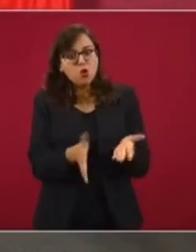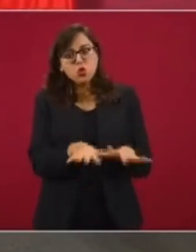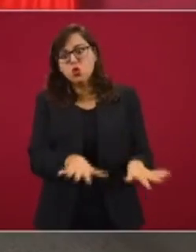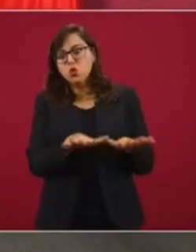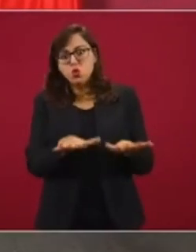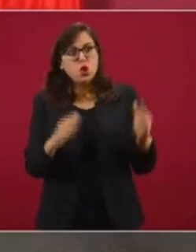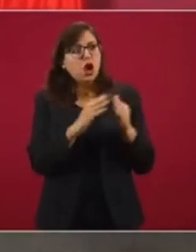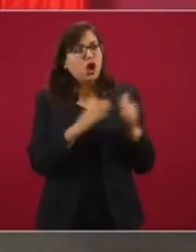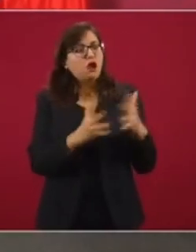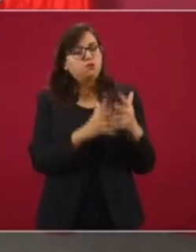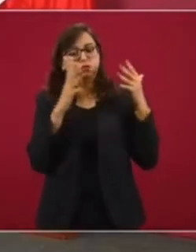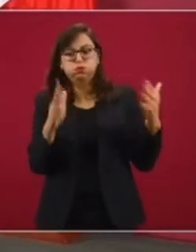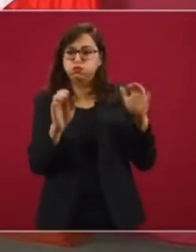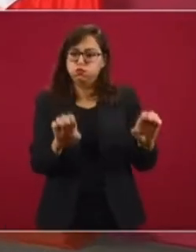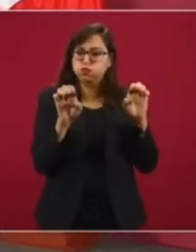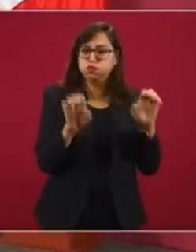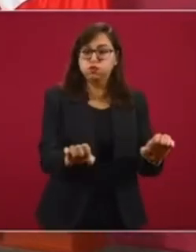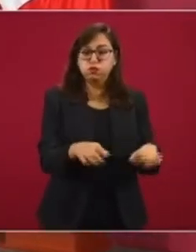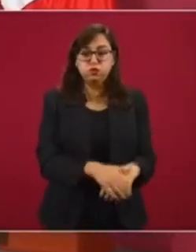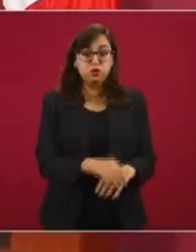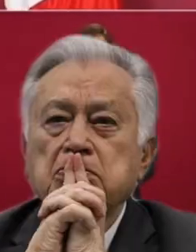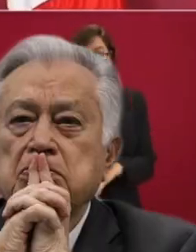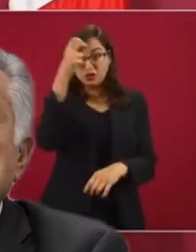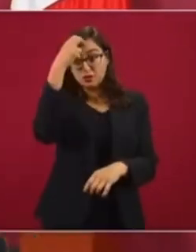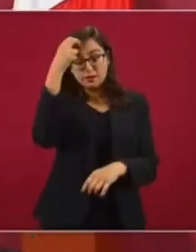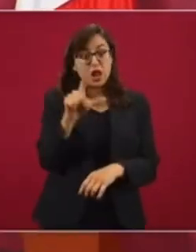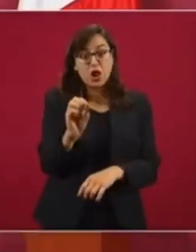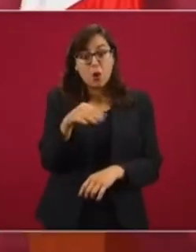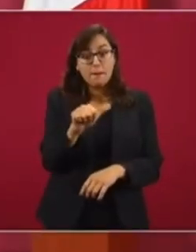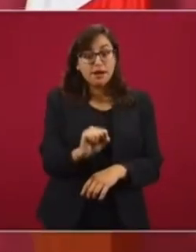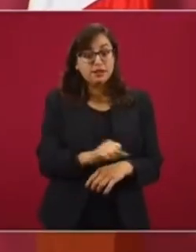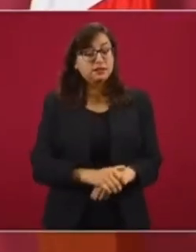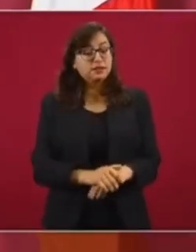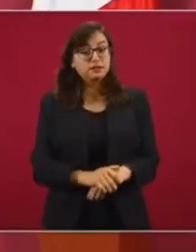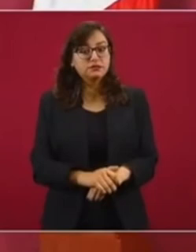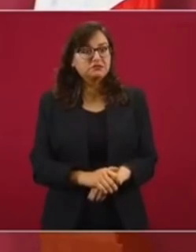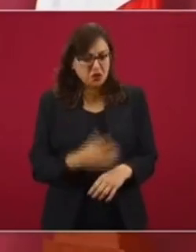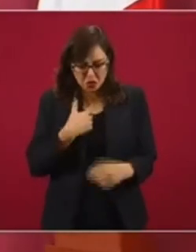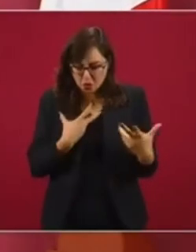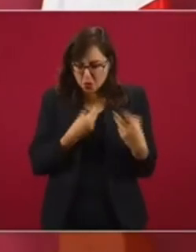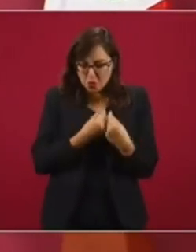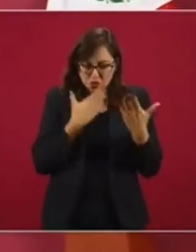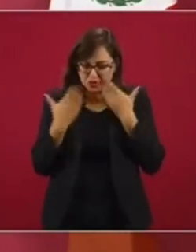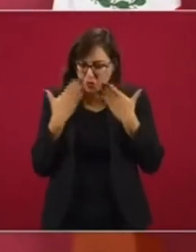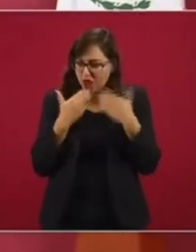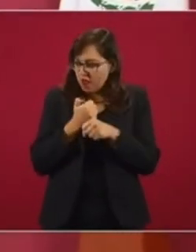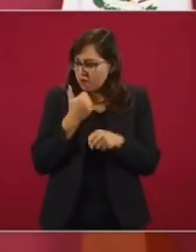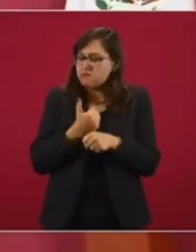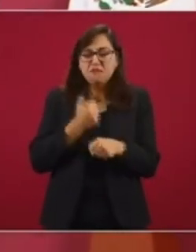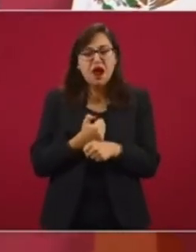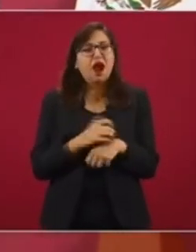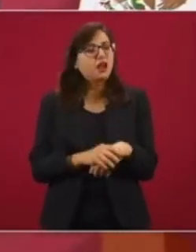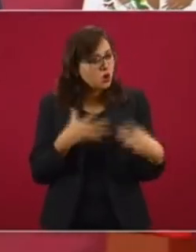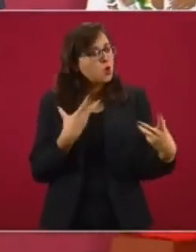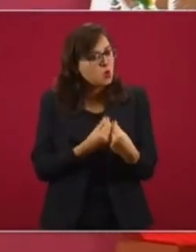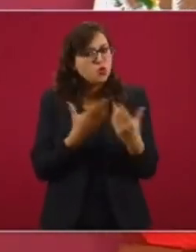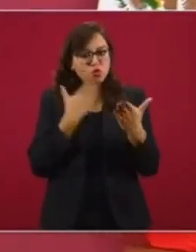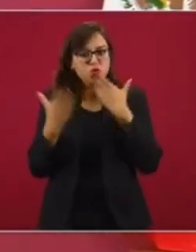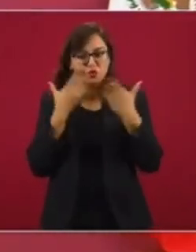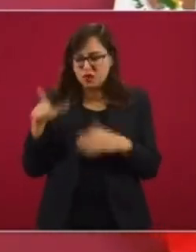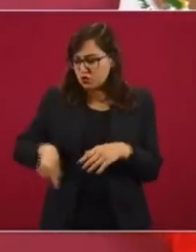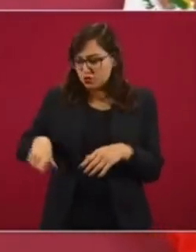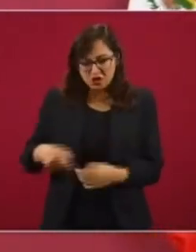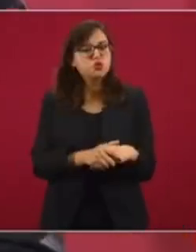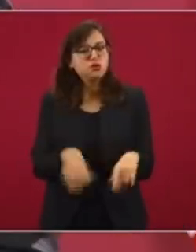en una mansión en las Lomas de Chapultepec. Y fue a la escuela conmigo, en la primaria. Estudiamos juntos en la escuela